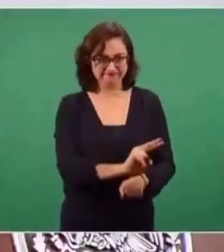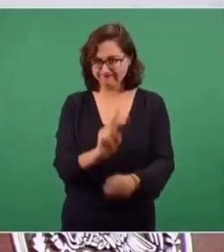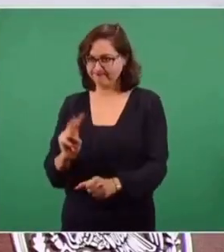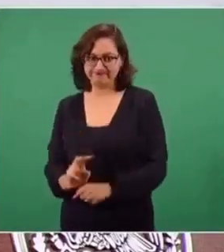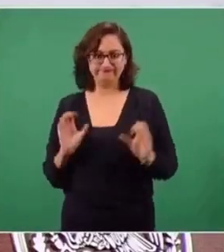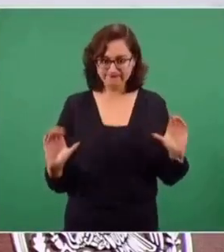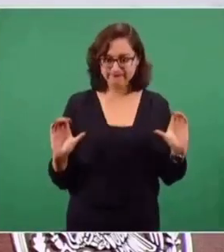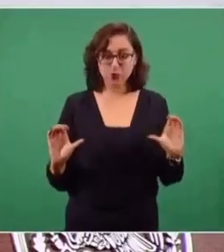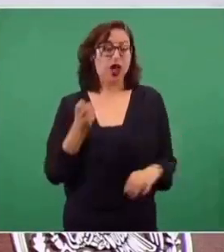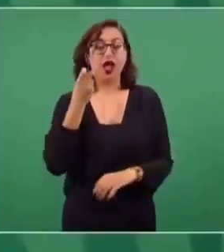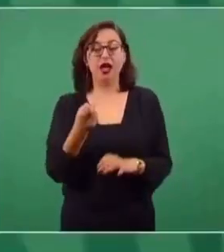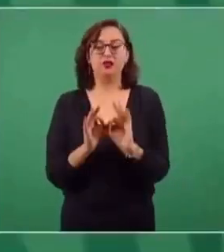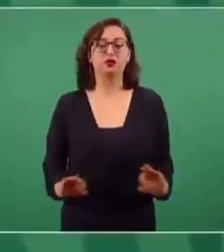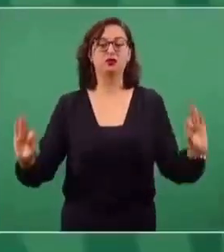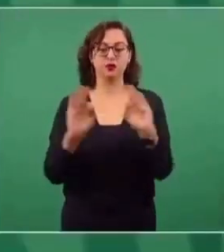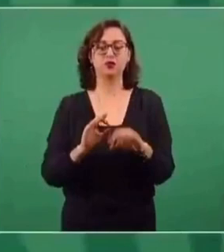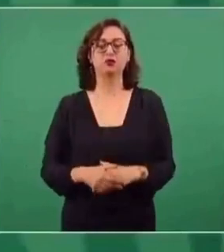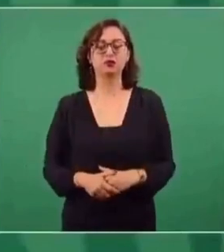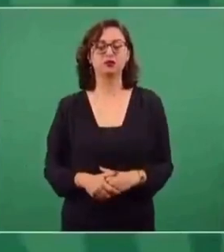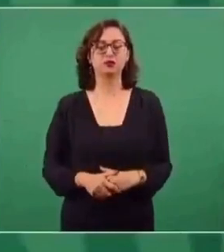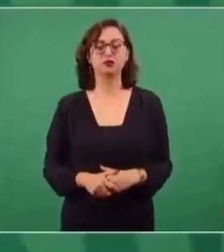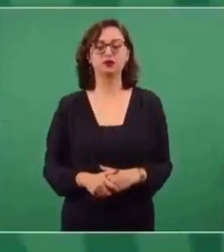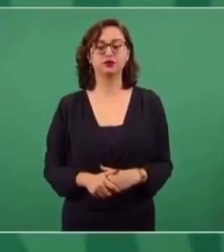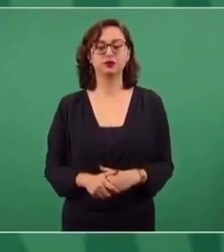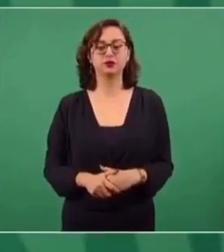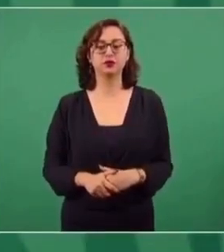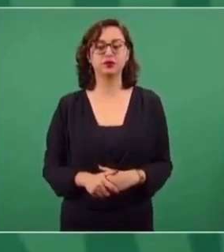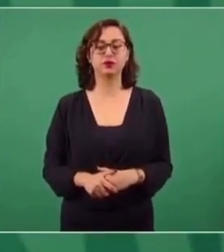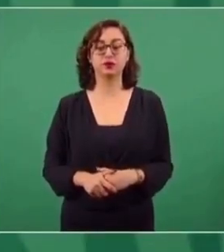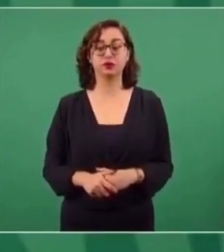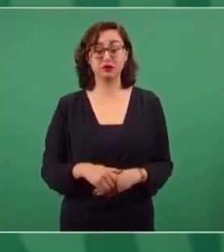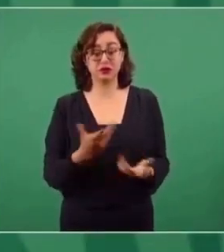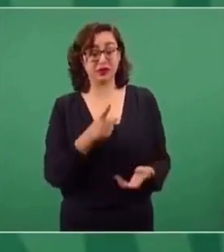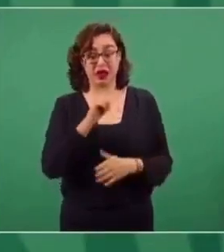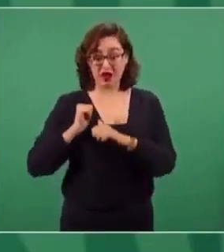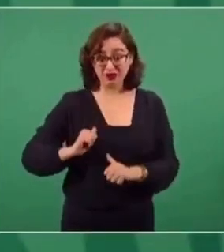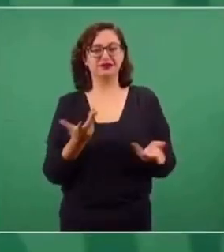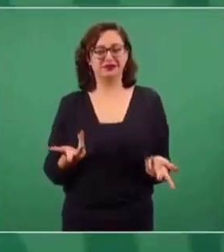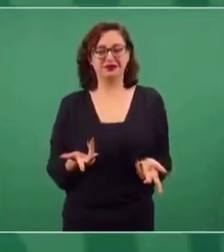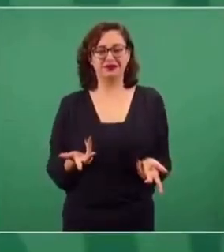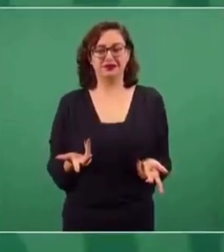del voto. Eso es lo más importante. ¿Confiar a los de arriba? No.